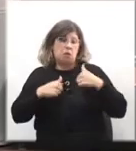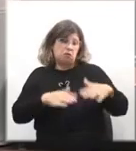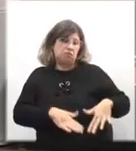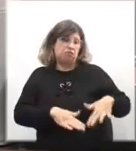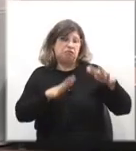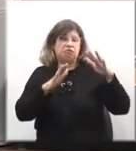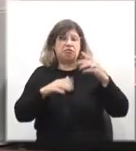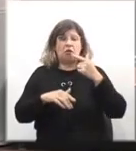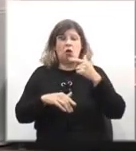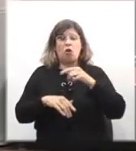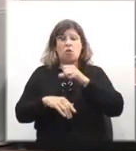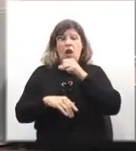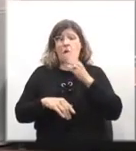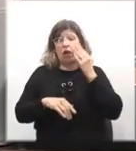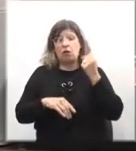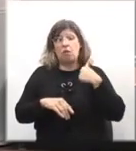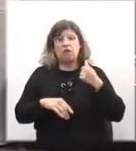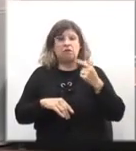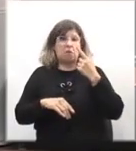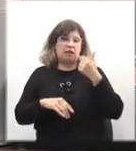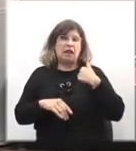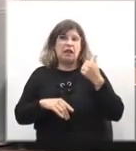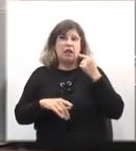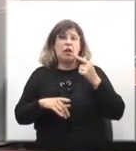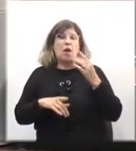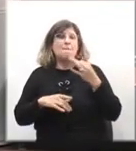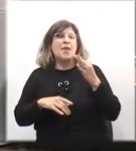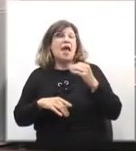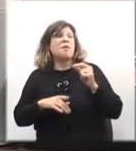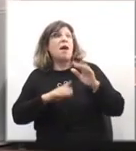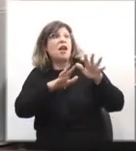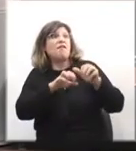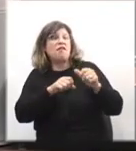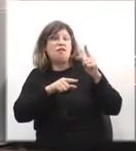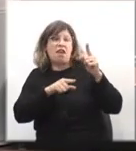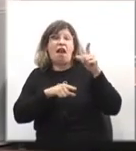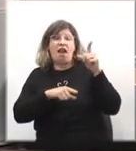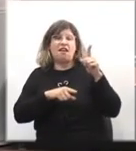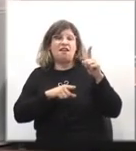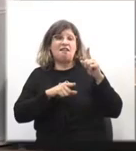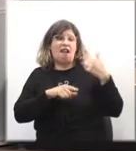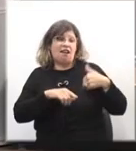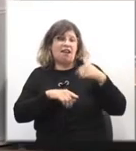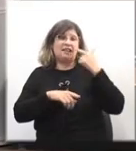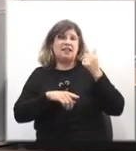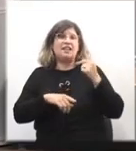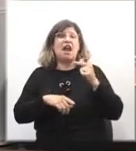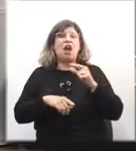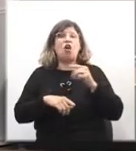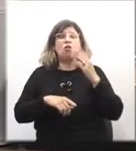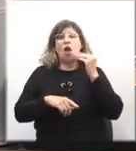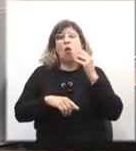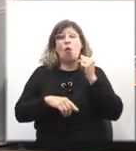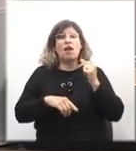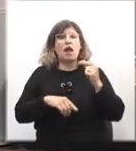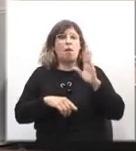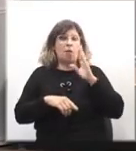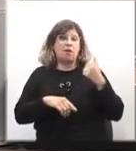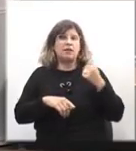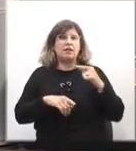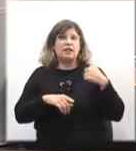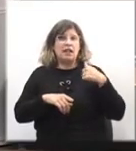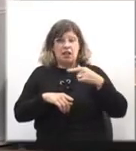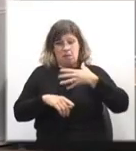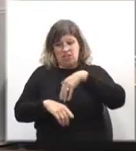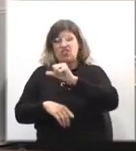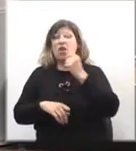abuelos paternos mientras mi hermano vivía en Argentina con mi abuela materna. Ella era la que nos llevaba al penal. A mí me gustaba